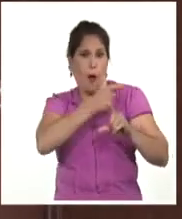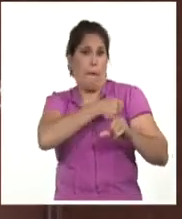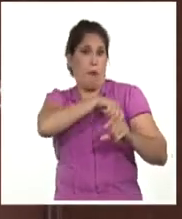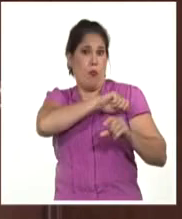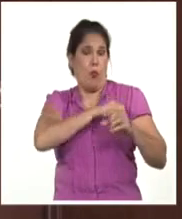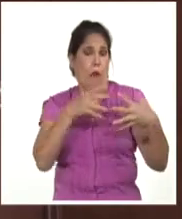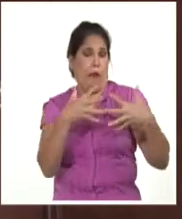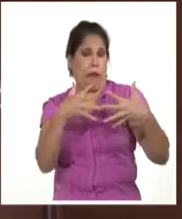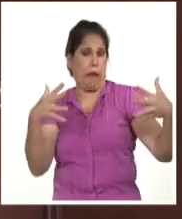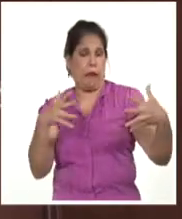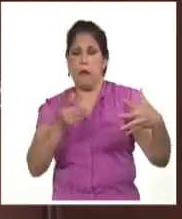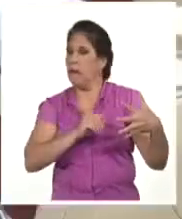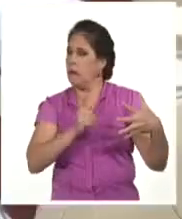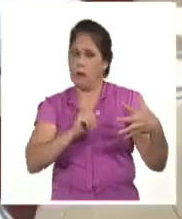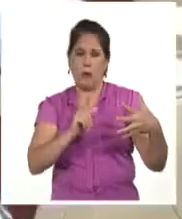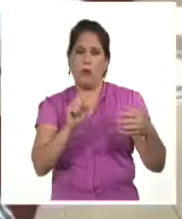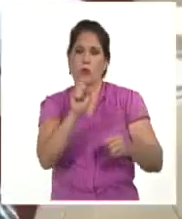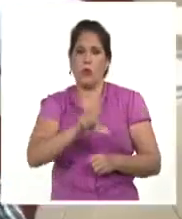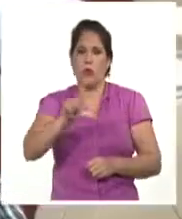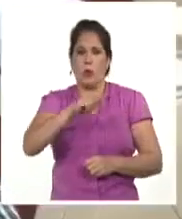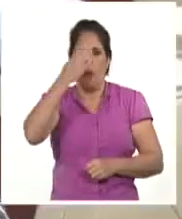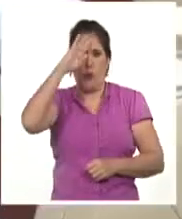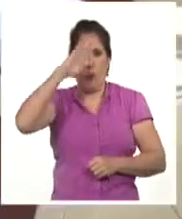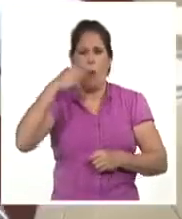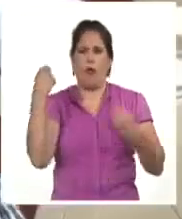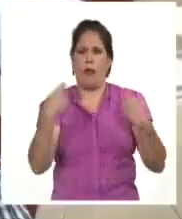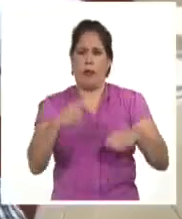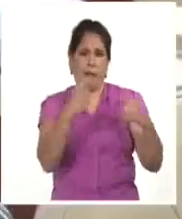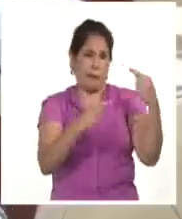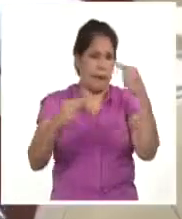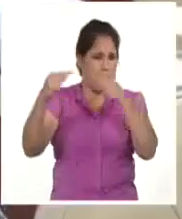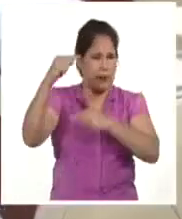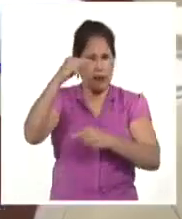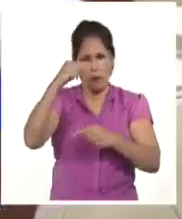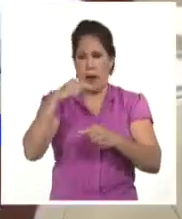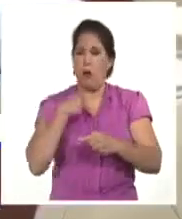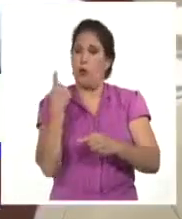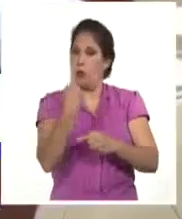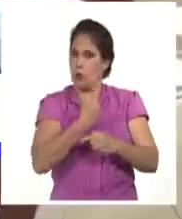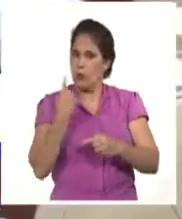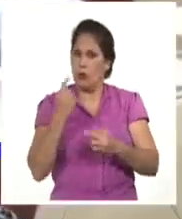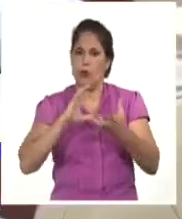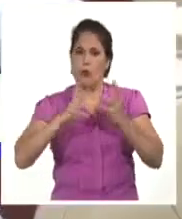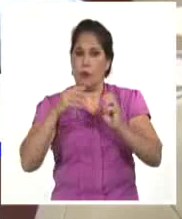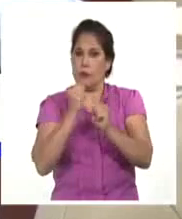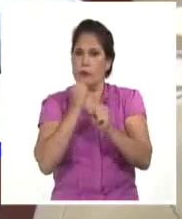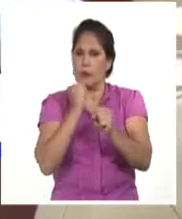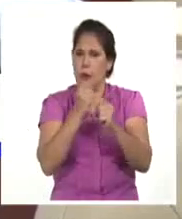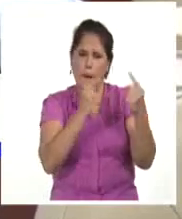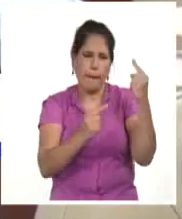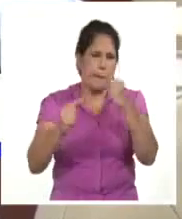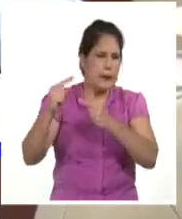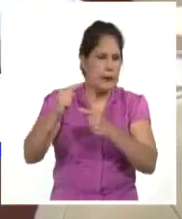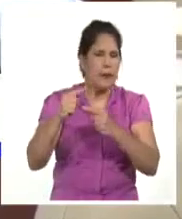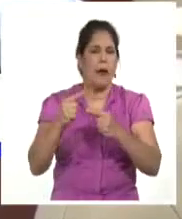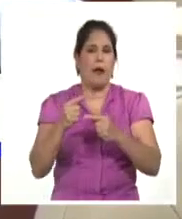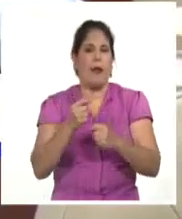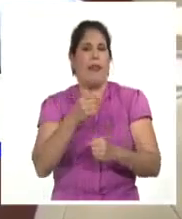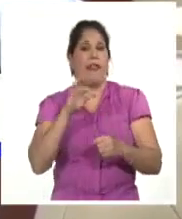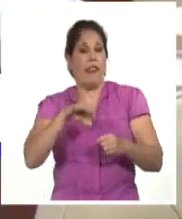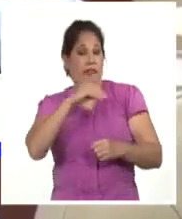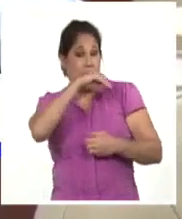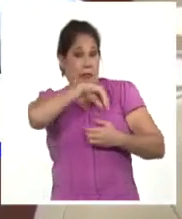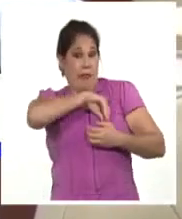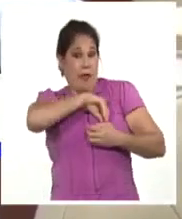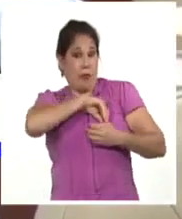construyendo el socialismo en Cuba. Y el desafío principal que nosotros tenemos con esta estrategia es sembrar en el corazón